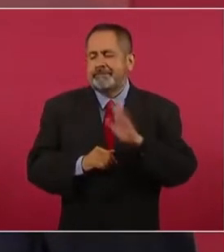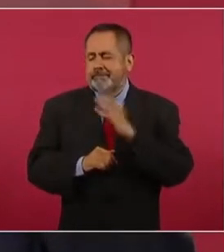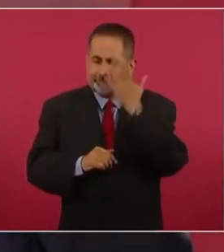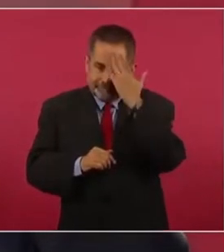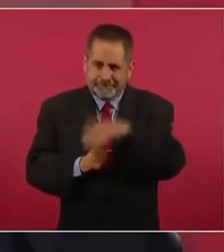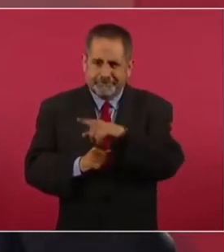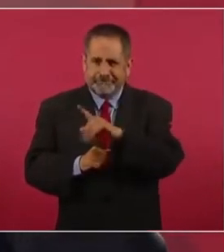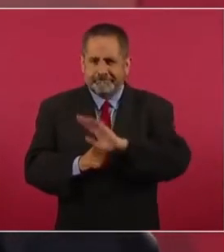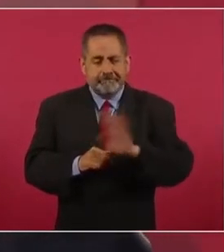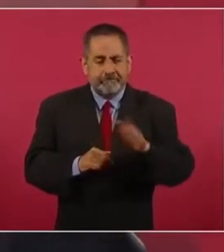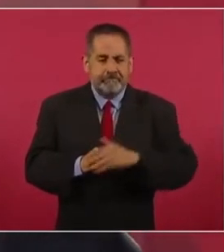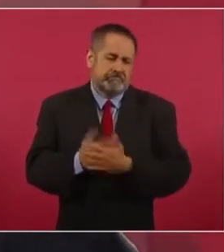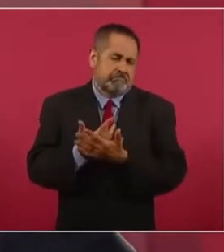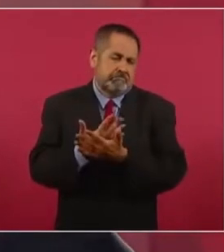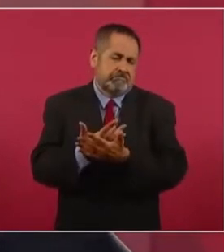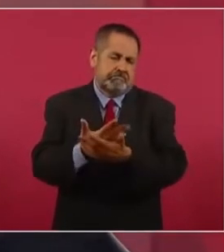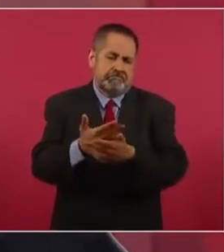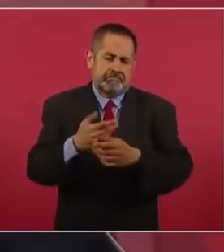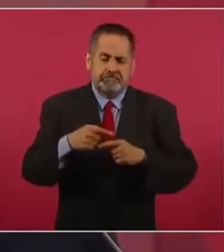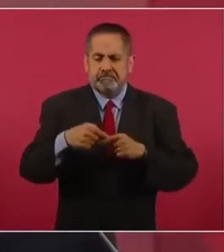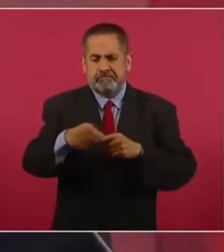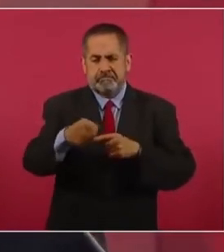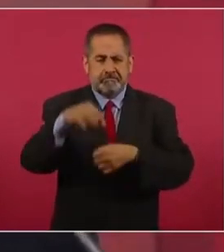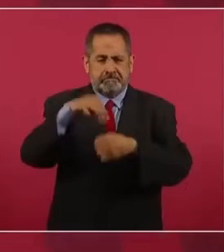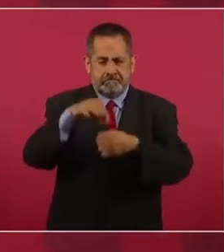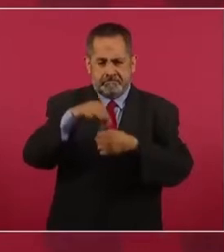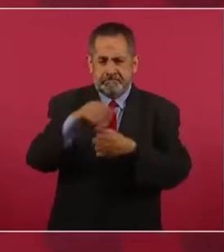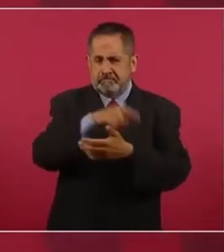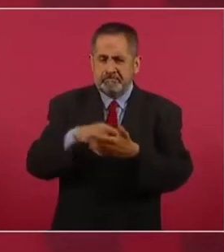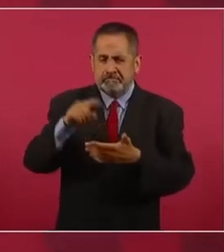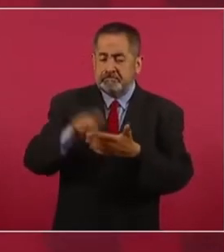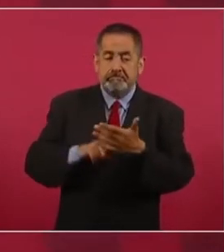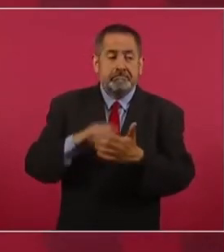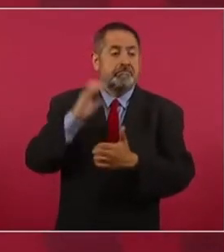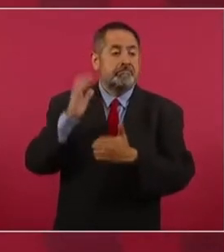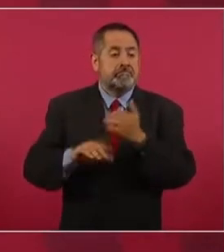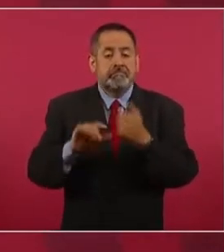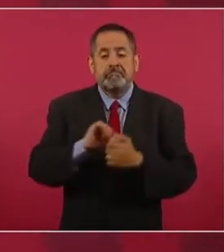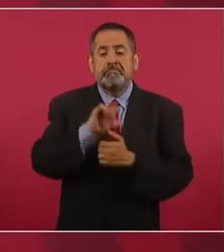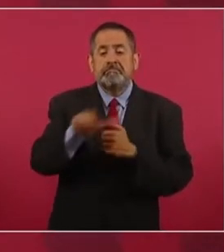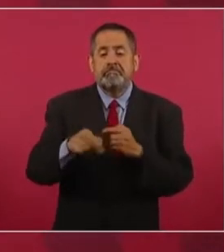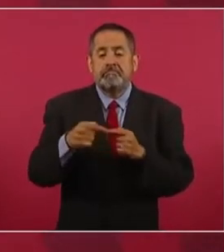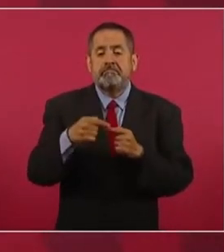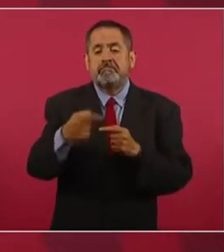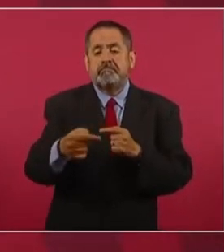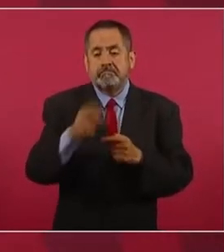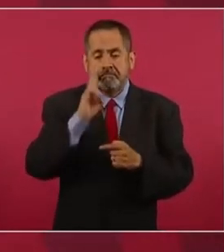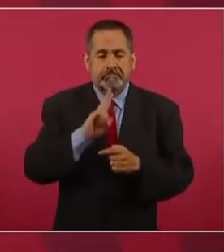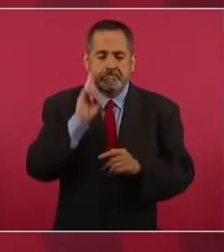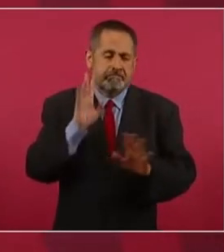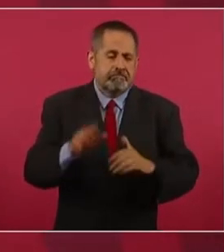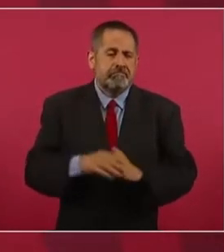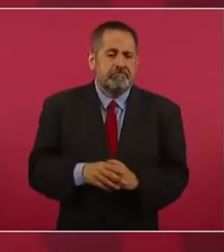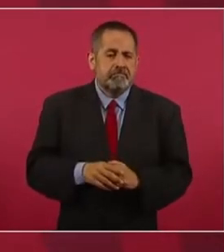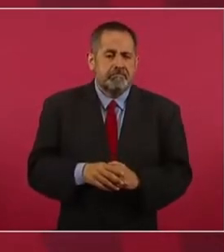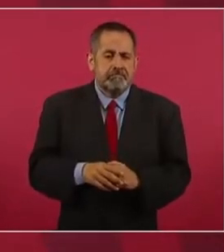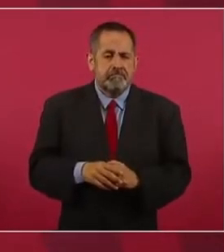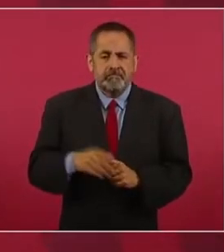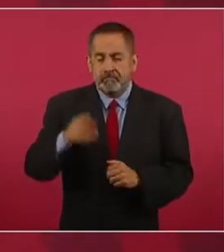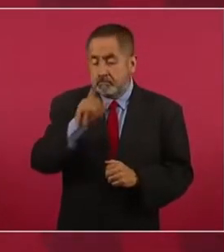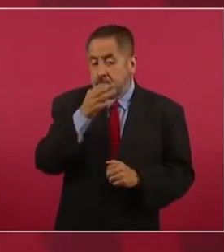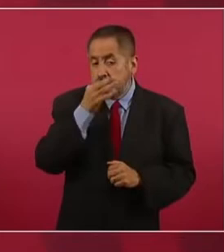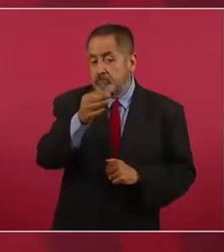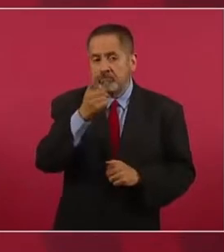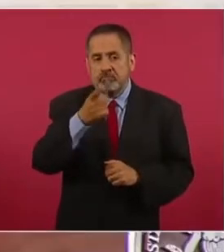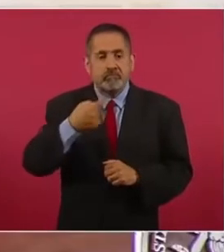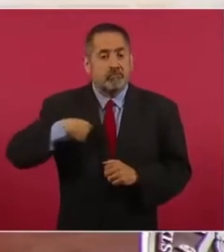Entonces, esperar a que pasen las elecciones, sólo decir que nosotros no perseguimos a